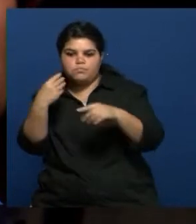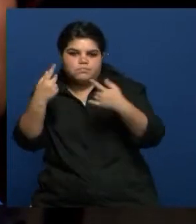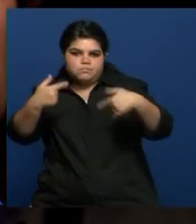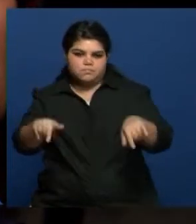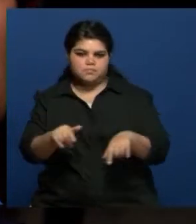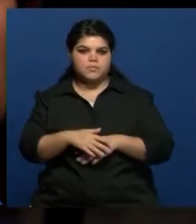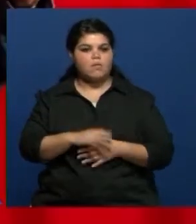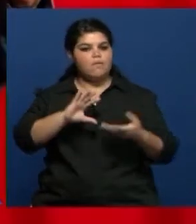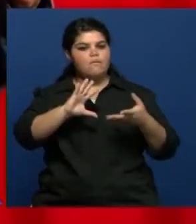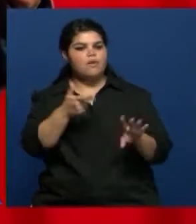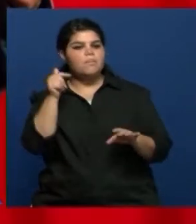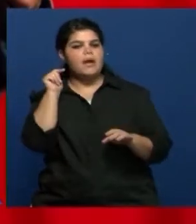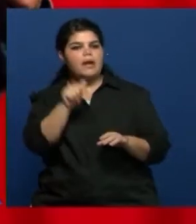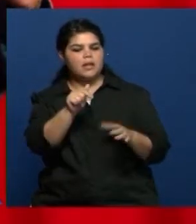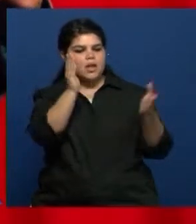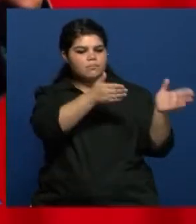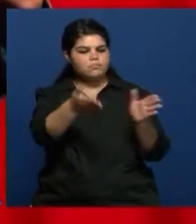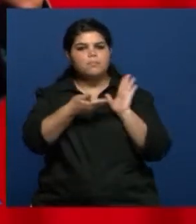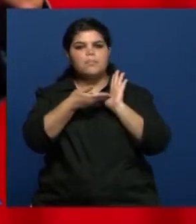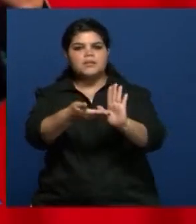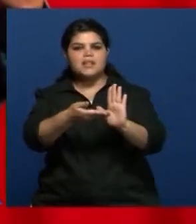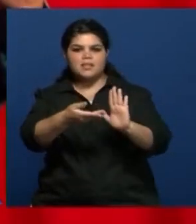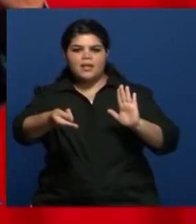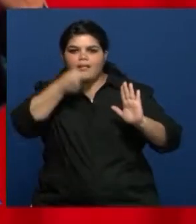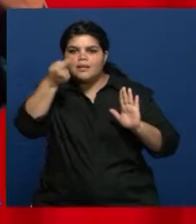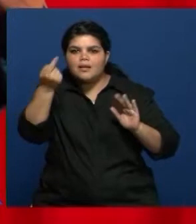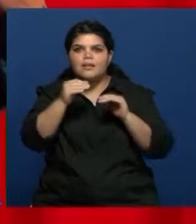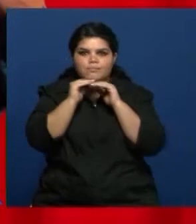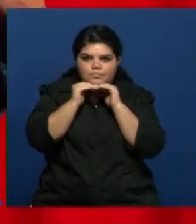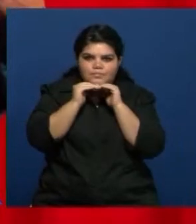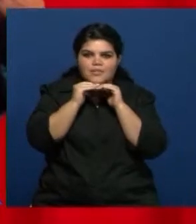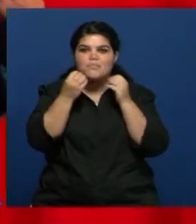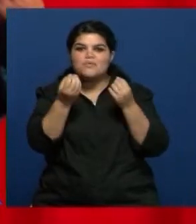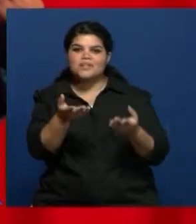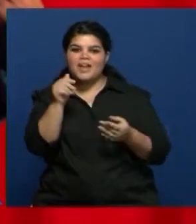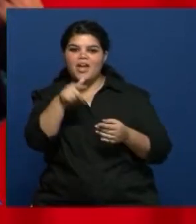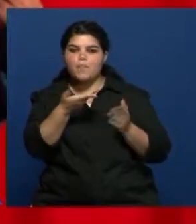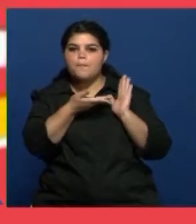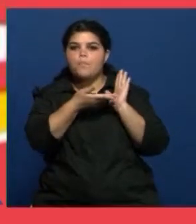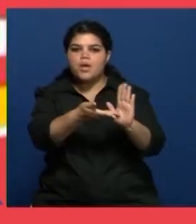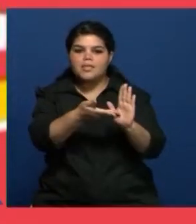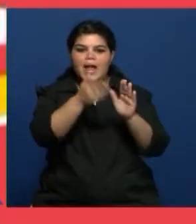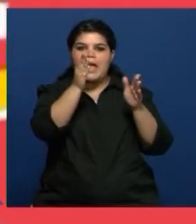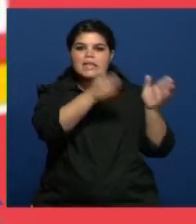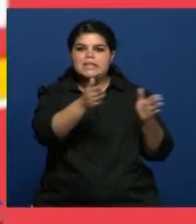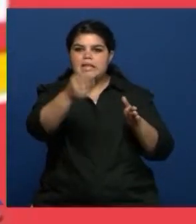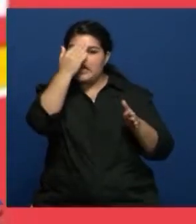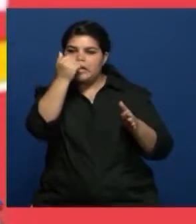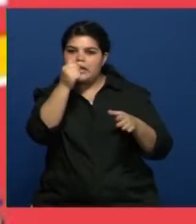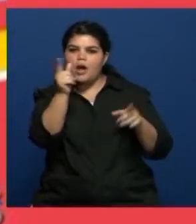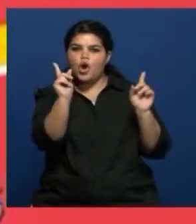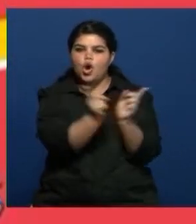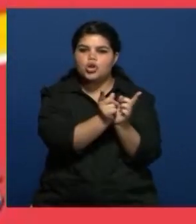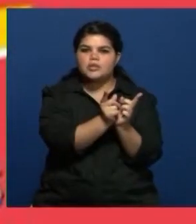formato tiene una dinámica muy entretenida por ahí para el público porque mostramos pequeñas escenas que duran entre